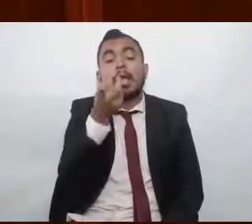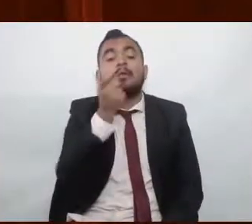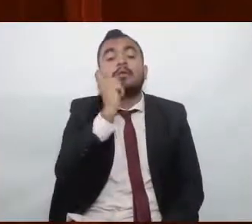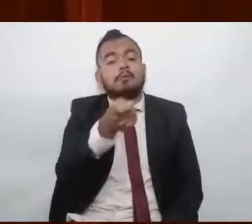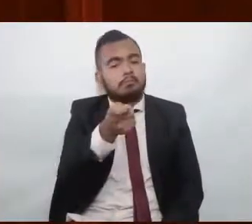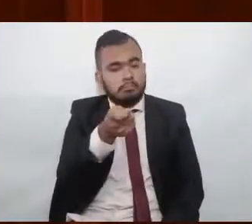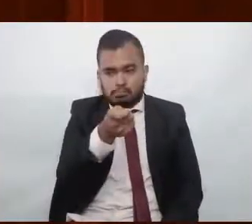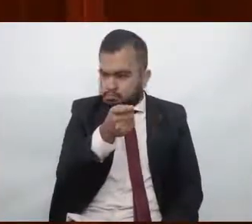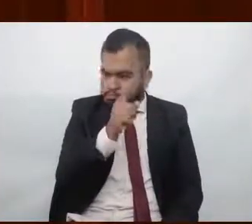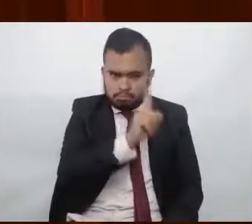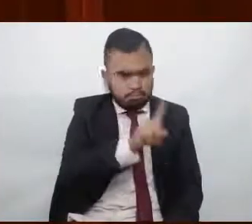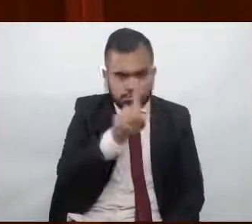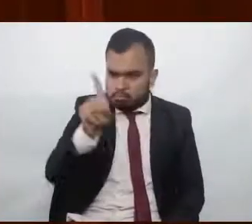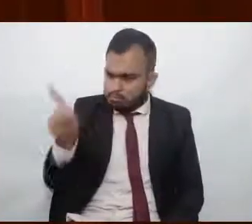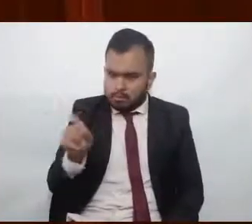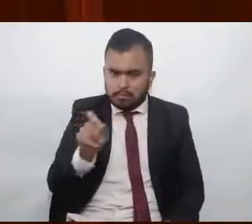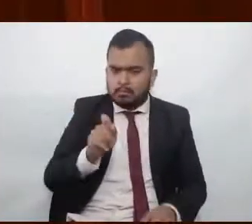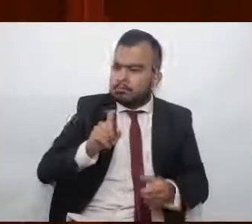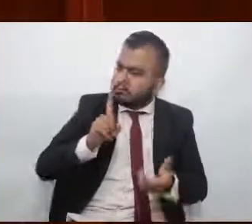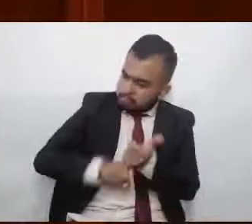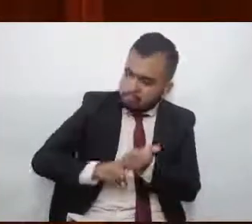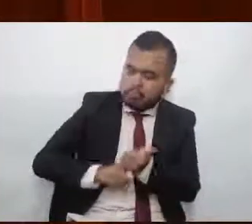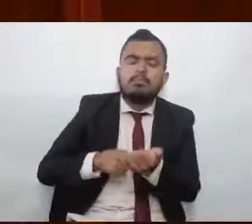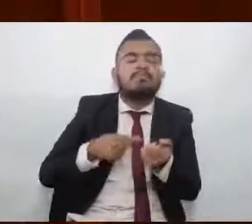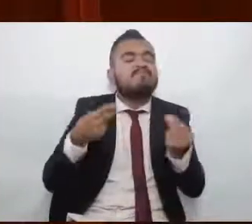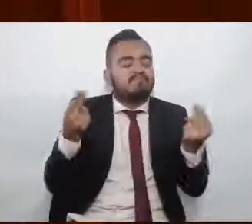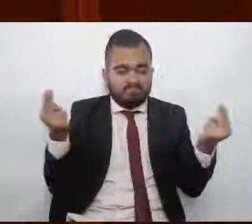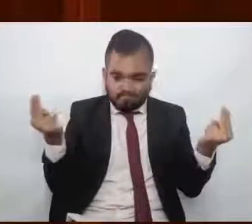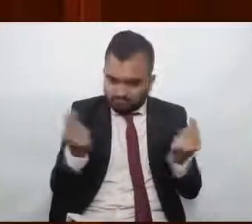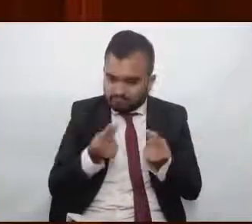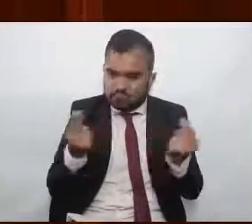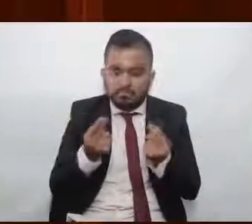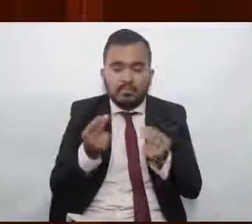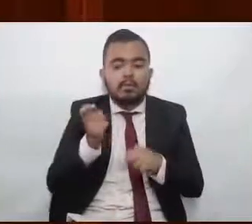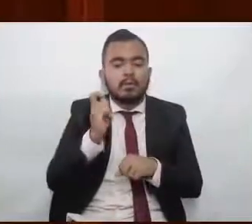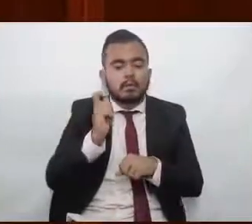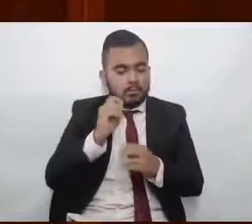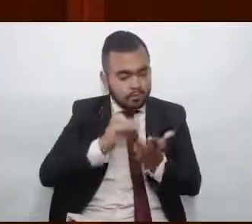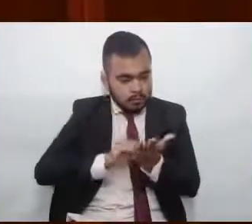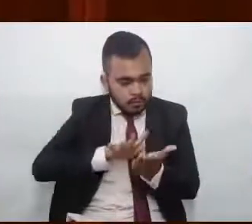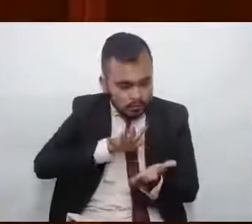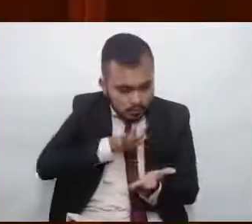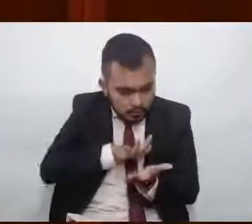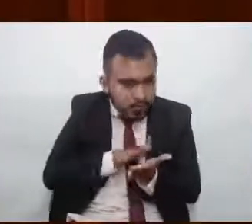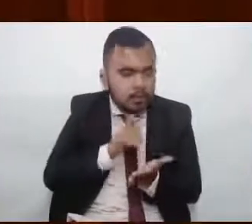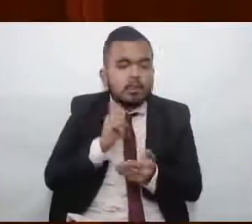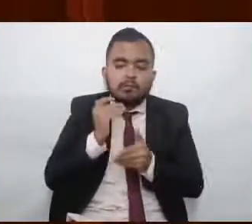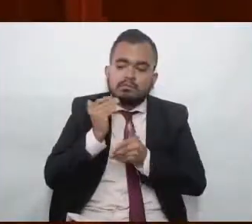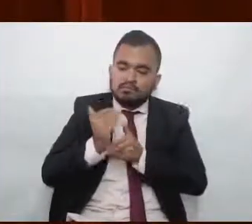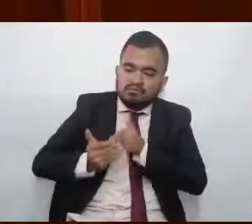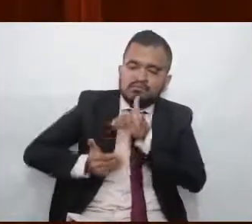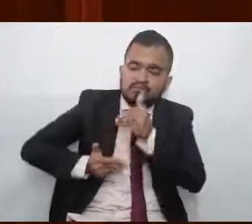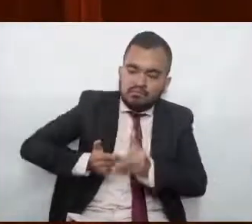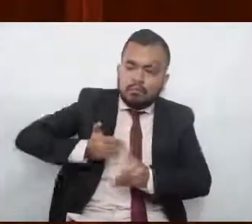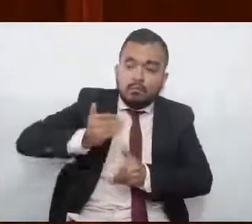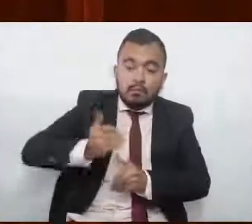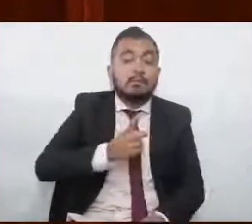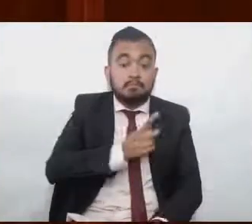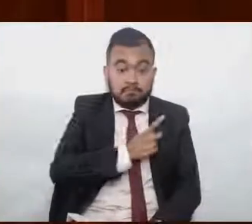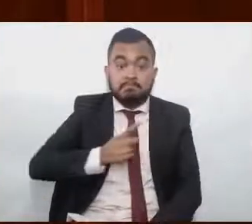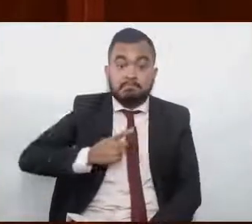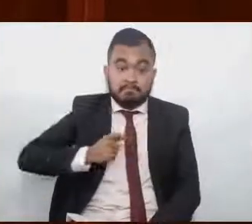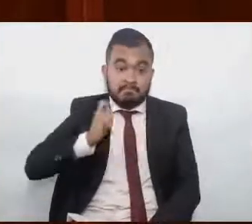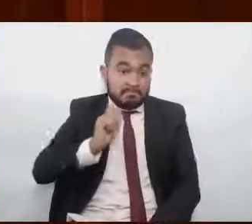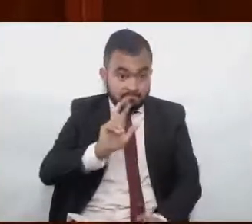sectores, me parece que también es necesario plasmar que es necesario recordar de manera sistemática que se deben de respetar los